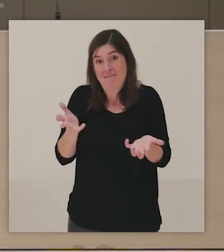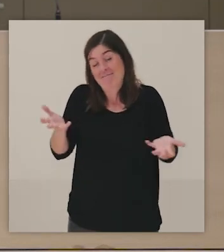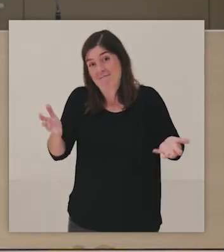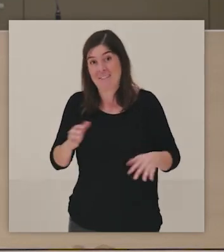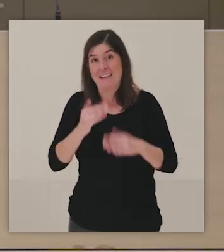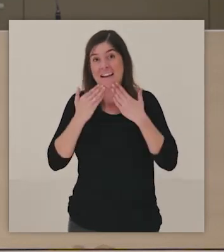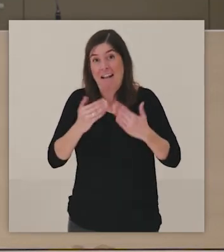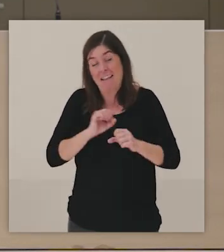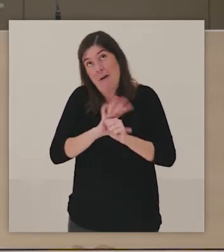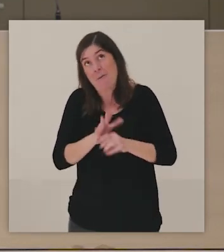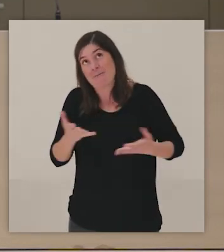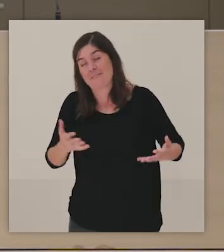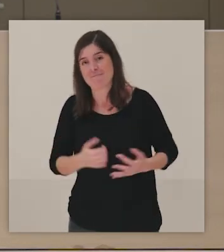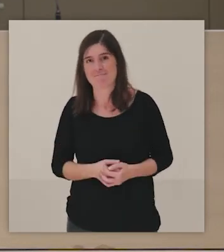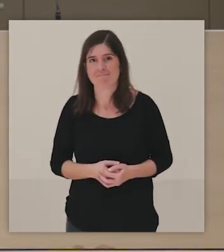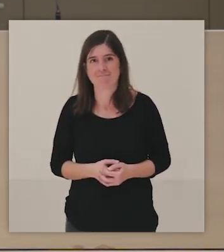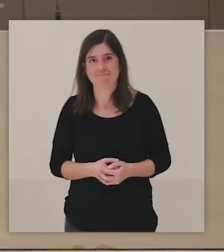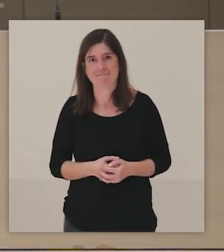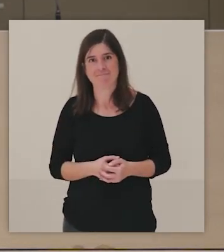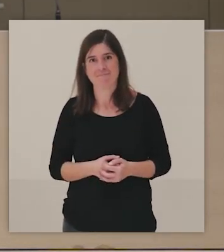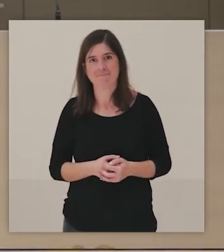ganado en estos últimos meses.